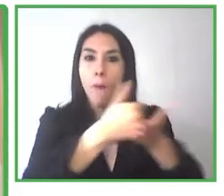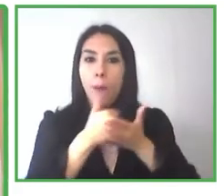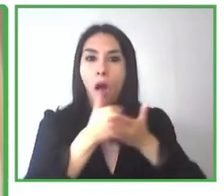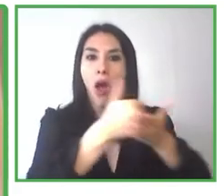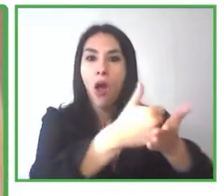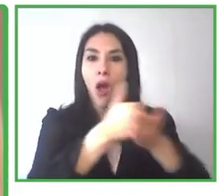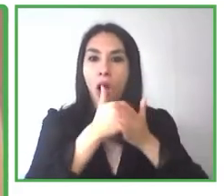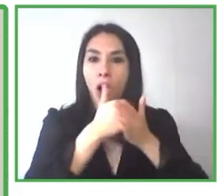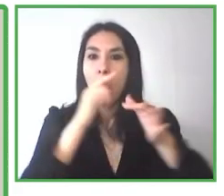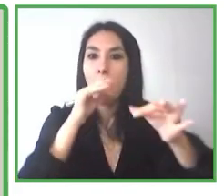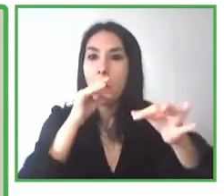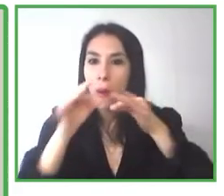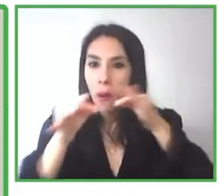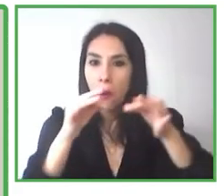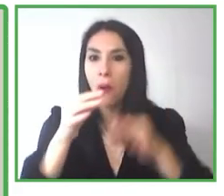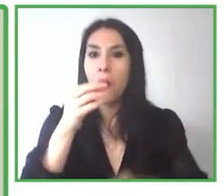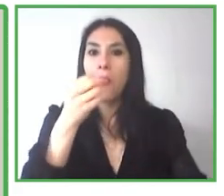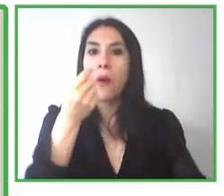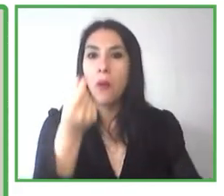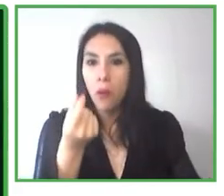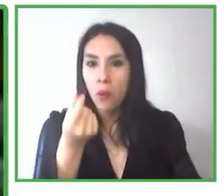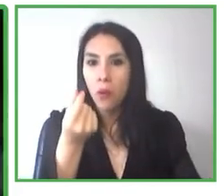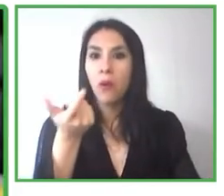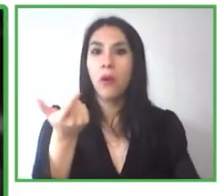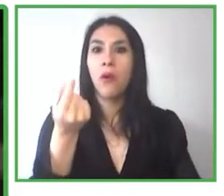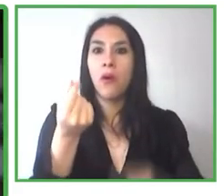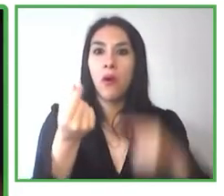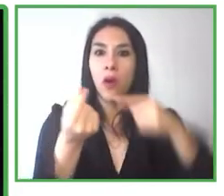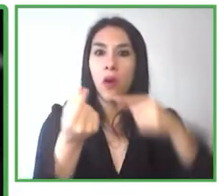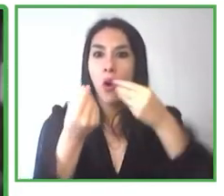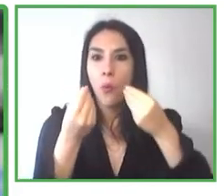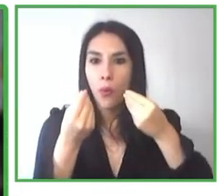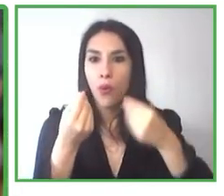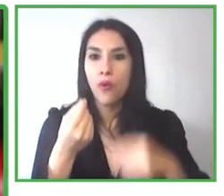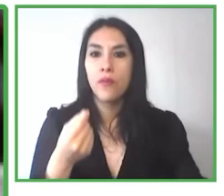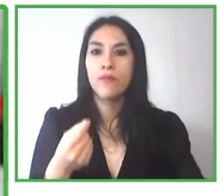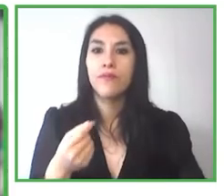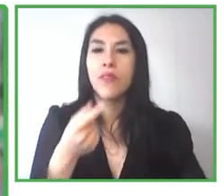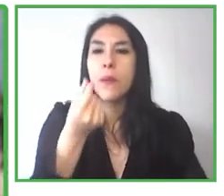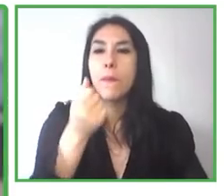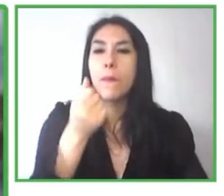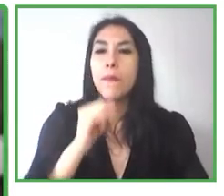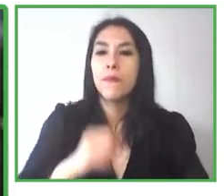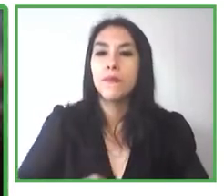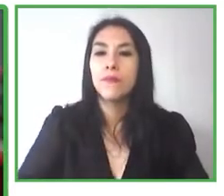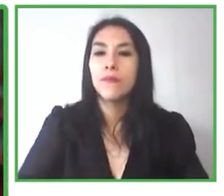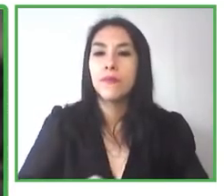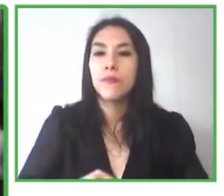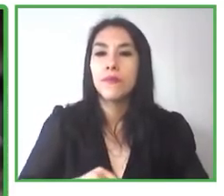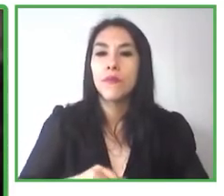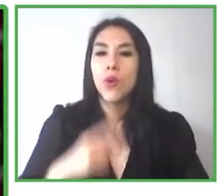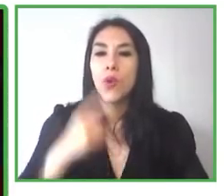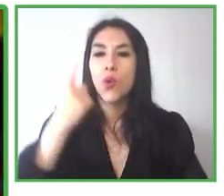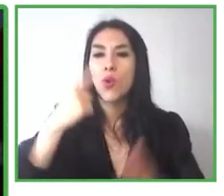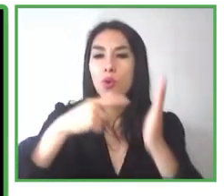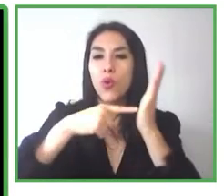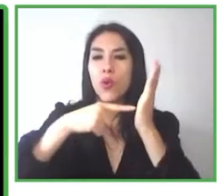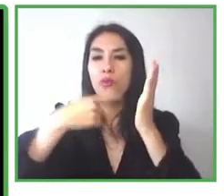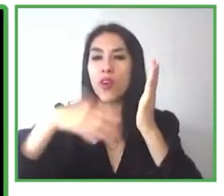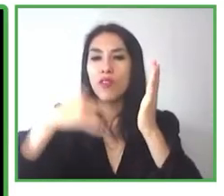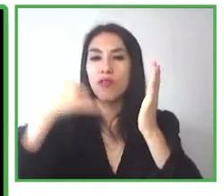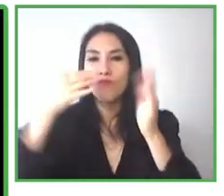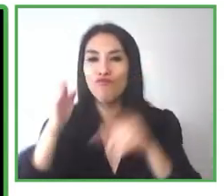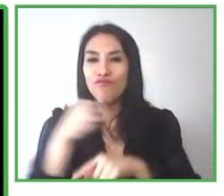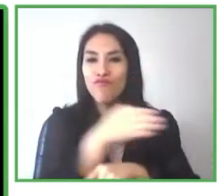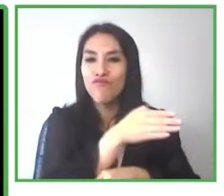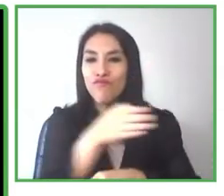tecnológico de una navaja suiza multiuso de todas las funciones de Seeing AI creo que Short Text es la que más te cambia